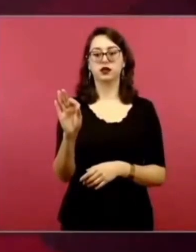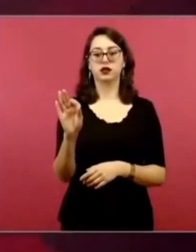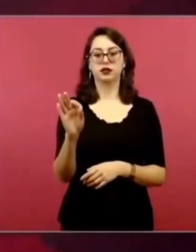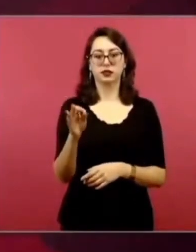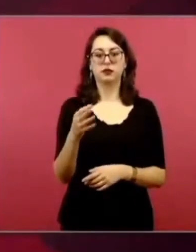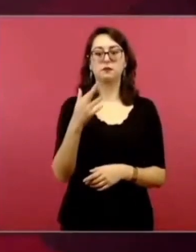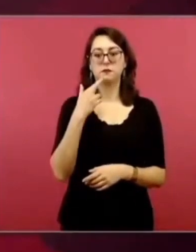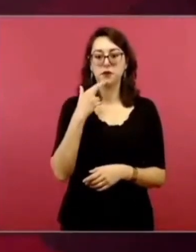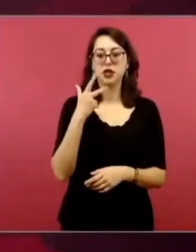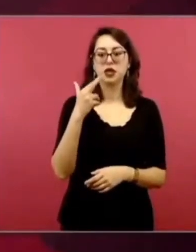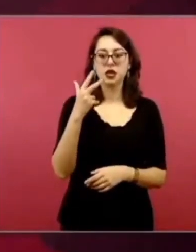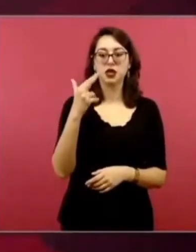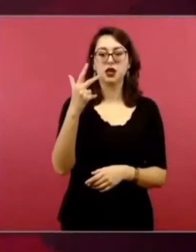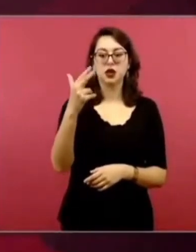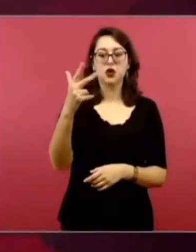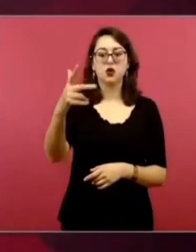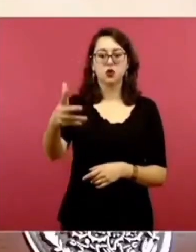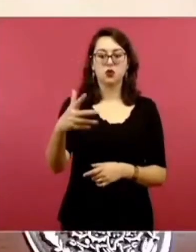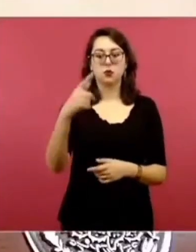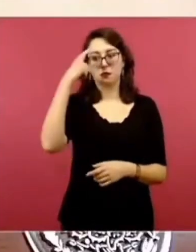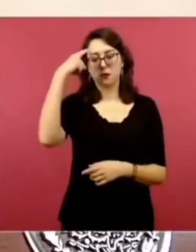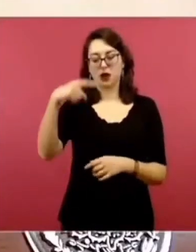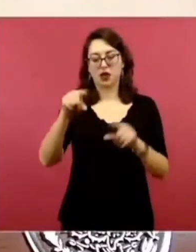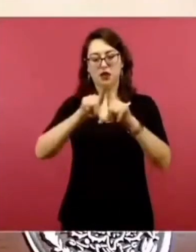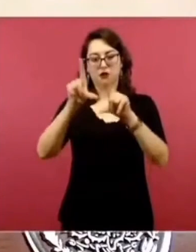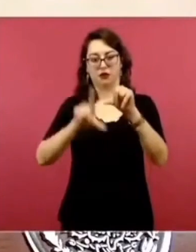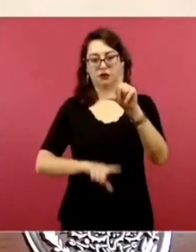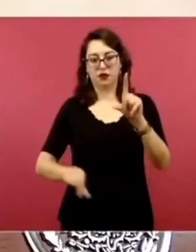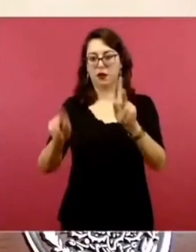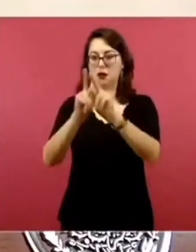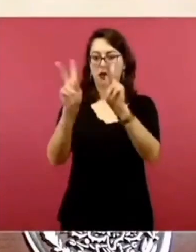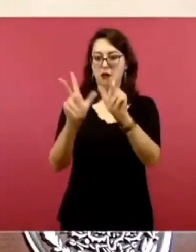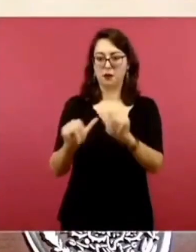avanzar en el propósito de pacificar al país.